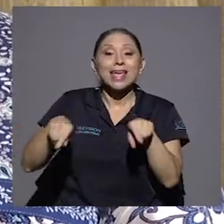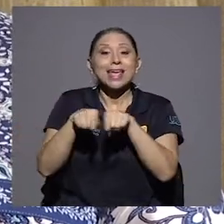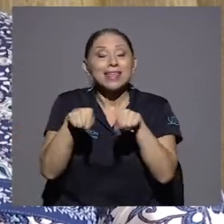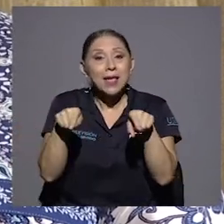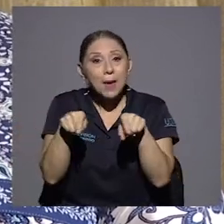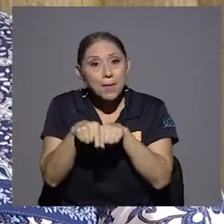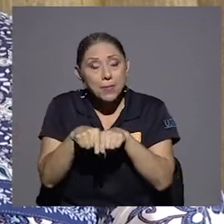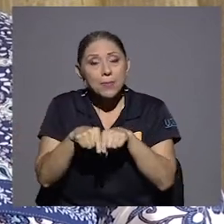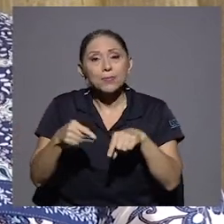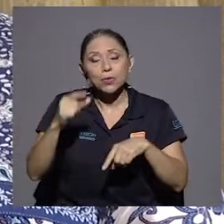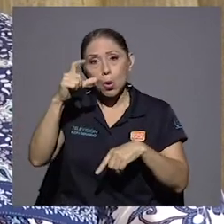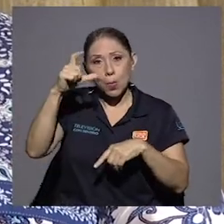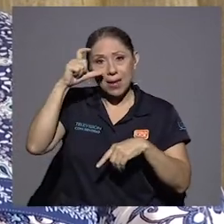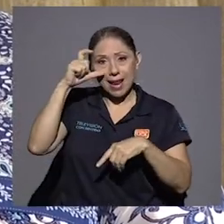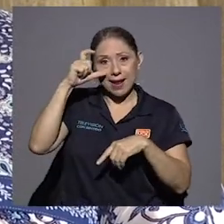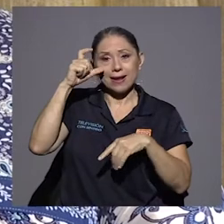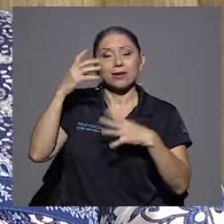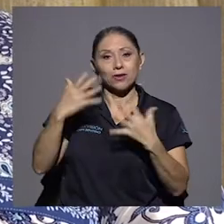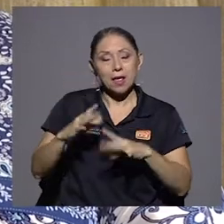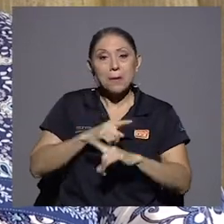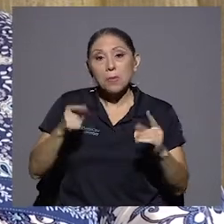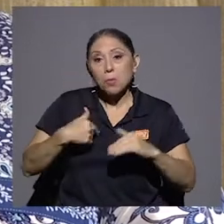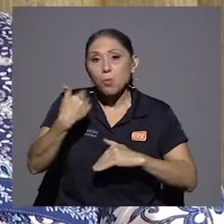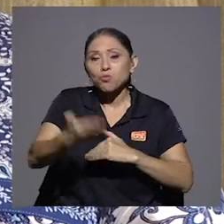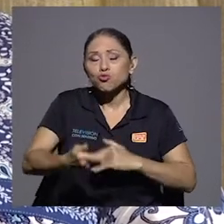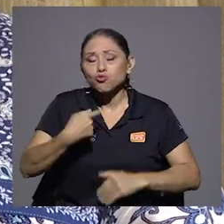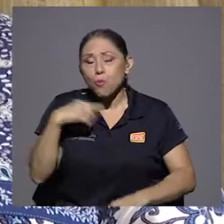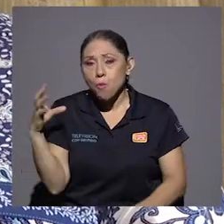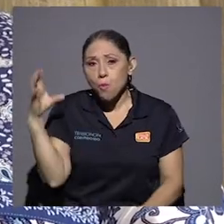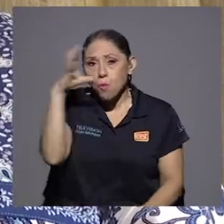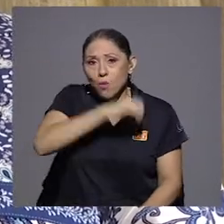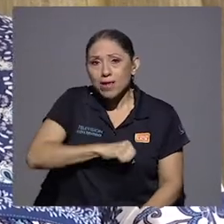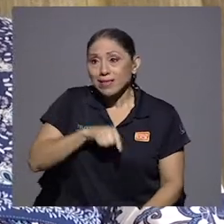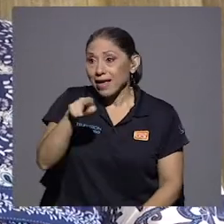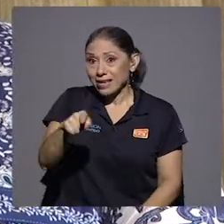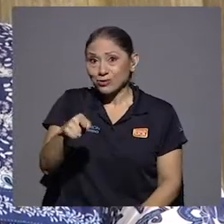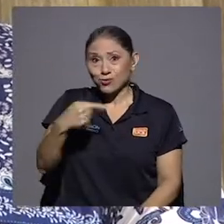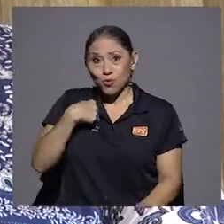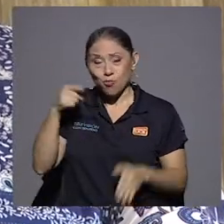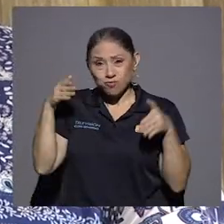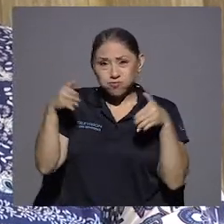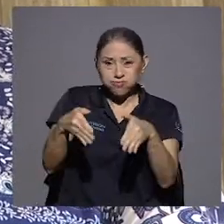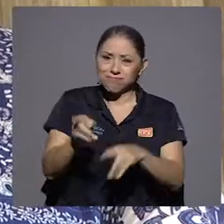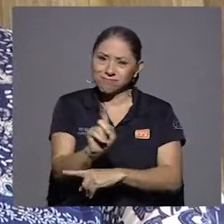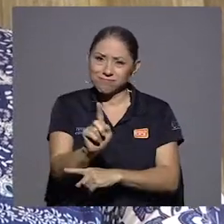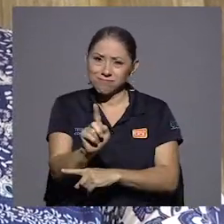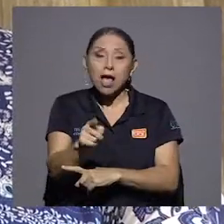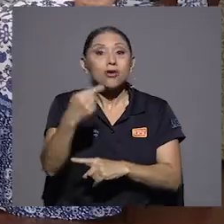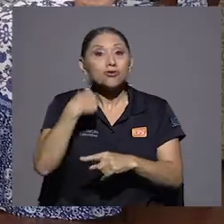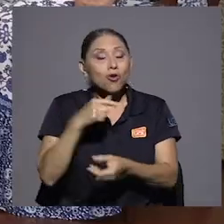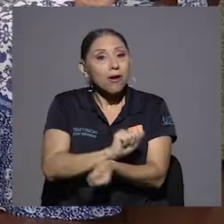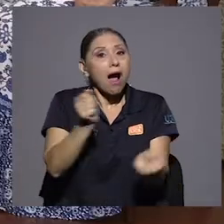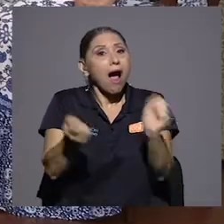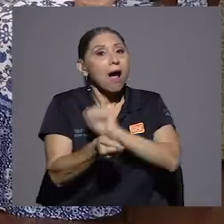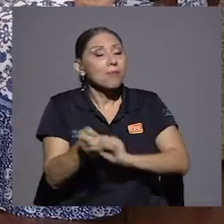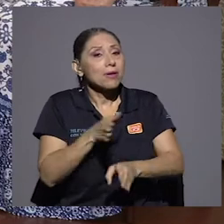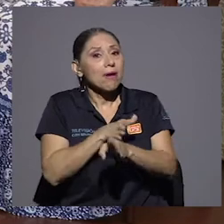pero después ya definitivamente me di cuenta que no era lo mío. Hasta cambié de carrera y me volví a meter a estudiar.